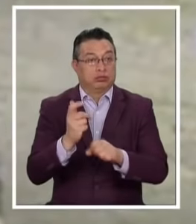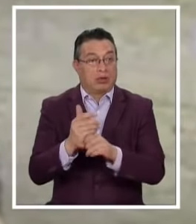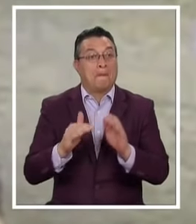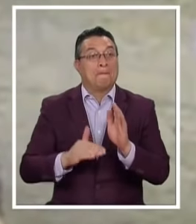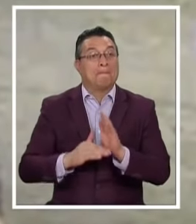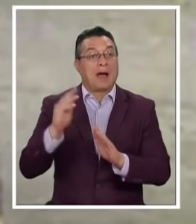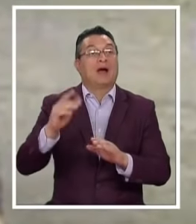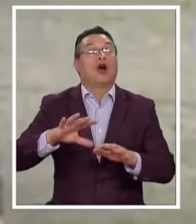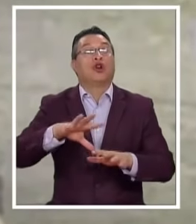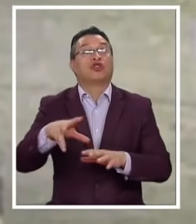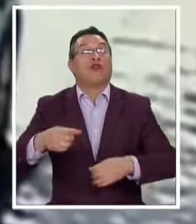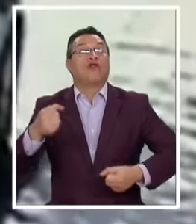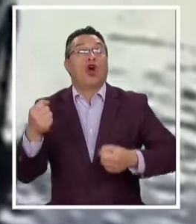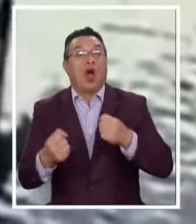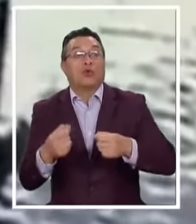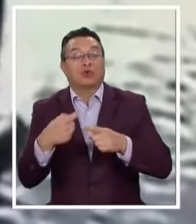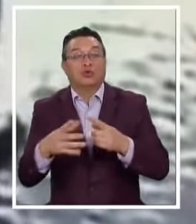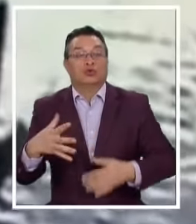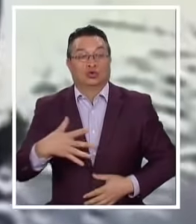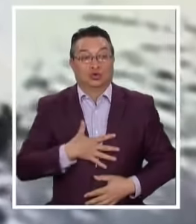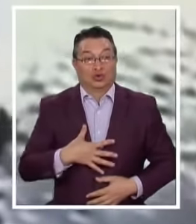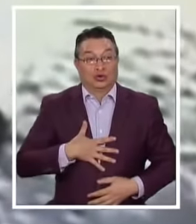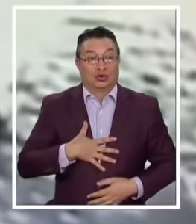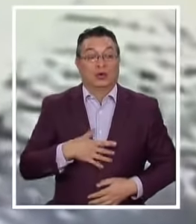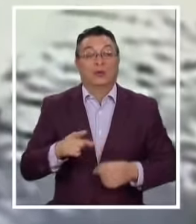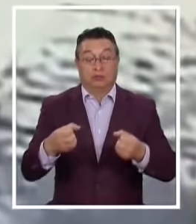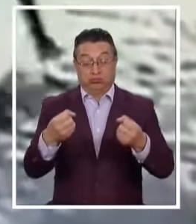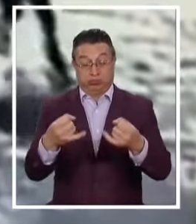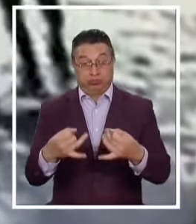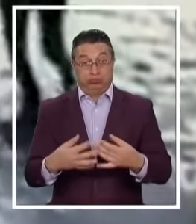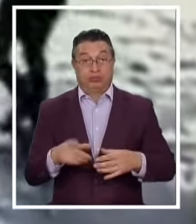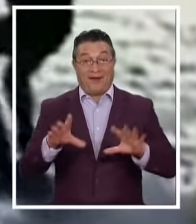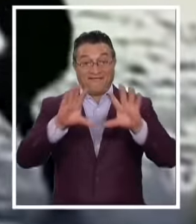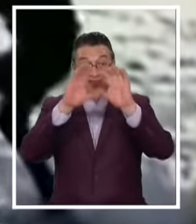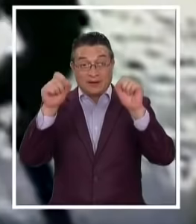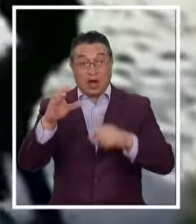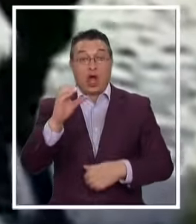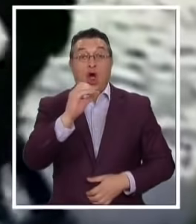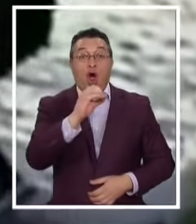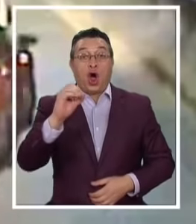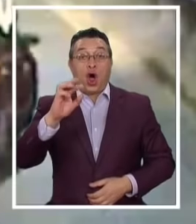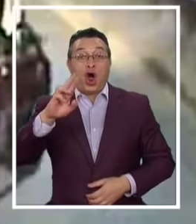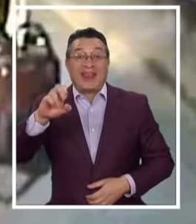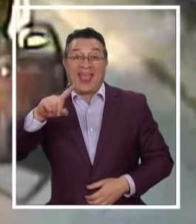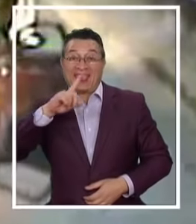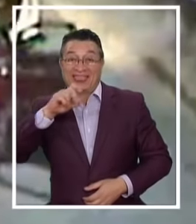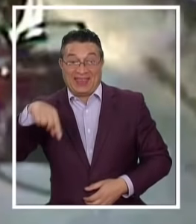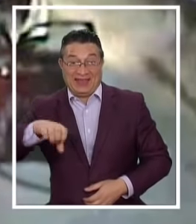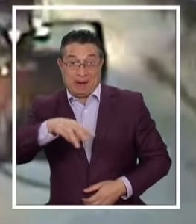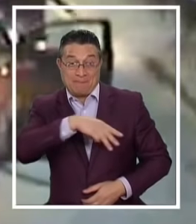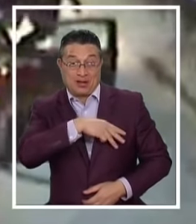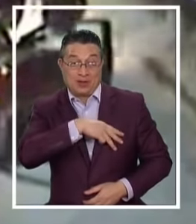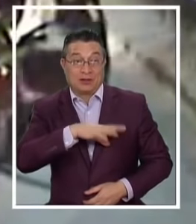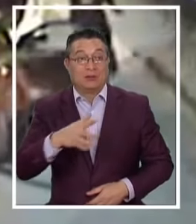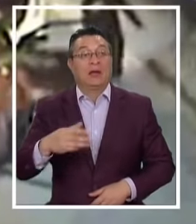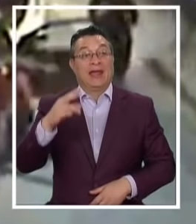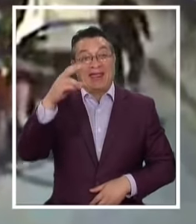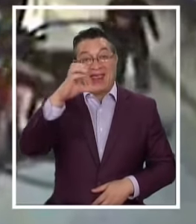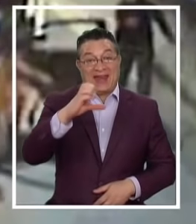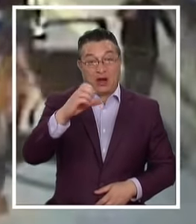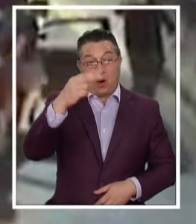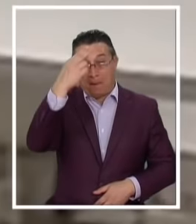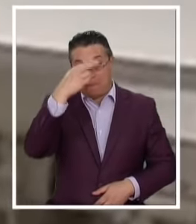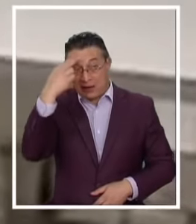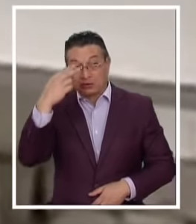O robo de vehículos Con intimidación Según cifras De la Fiscalía La zona oriente De la región metropolitana Se cometieron Entre enero y marzo Del